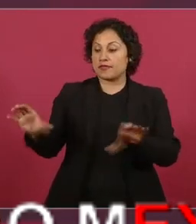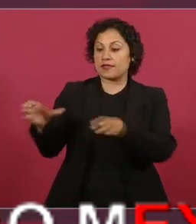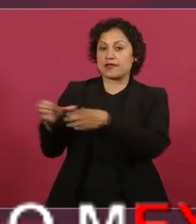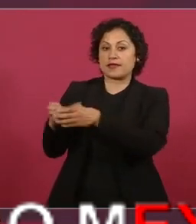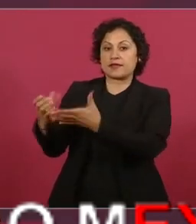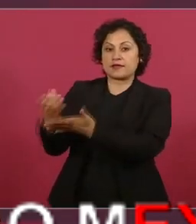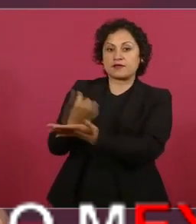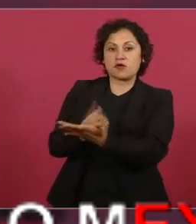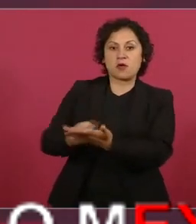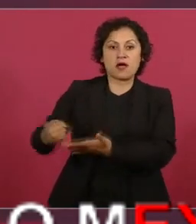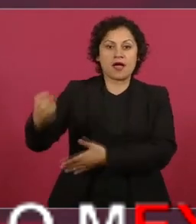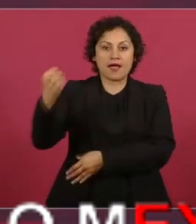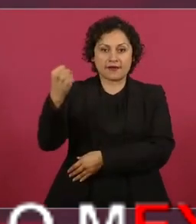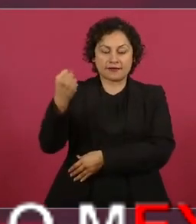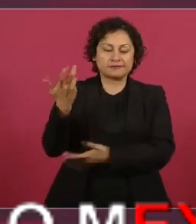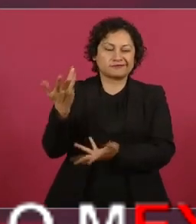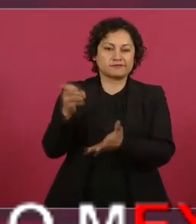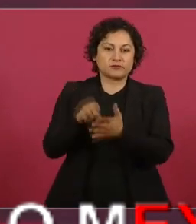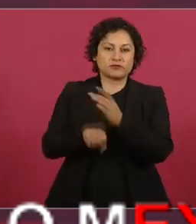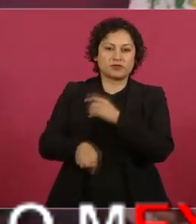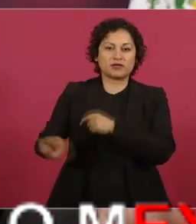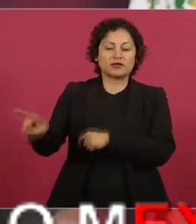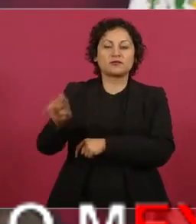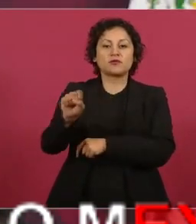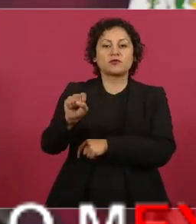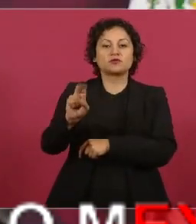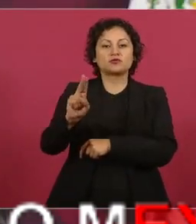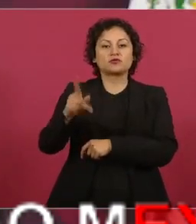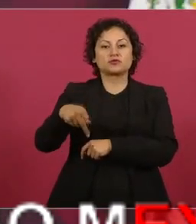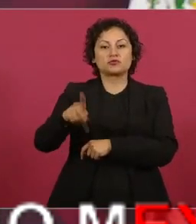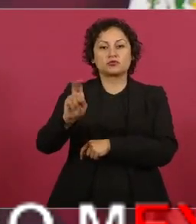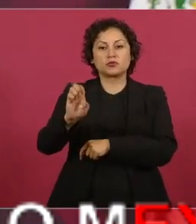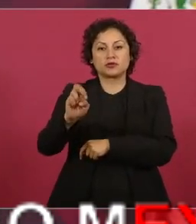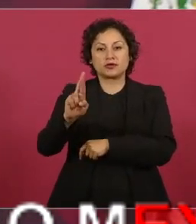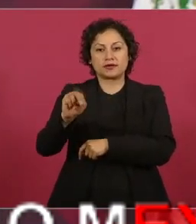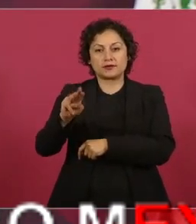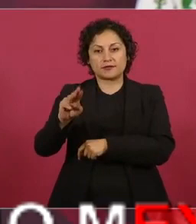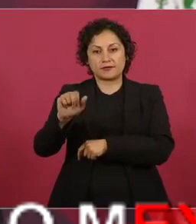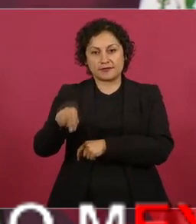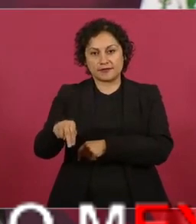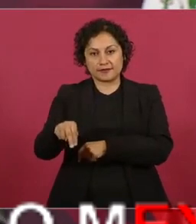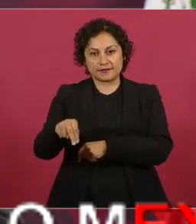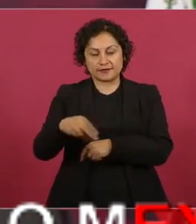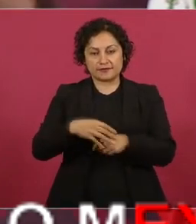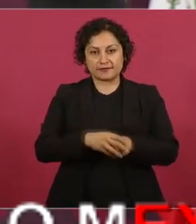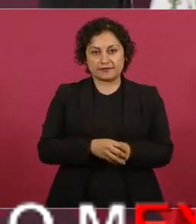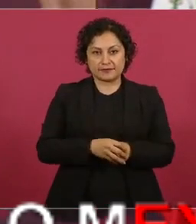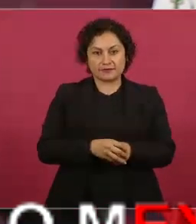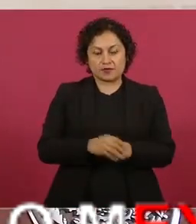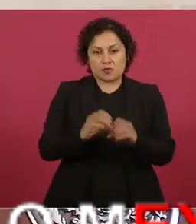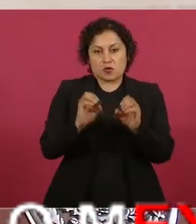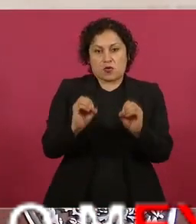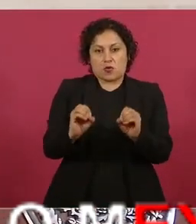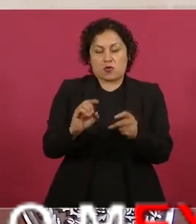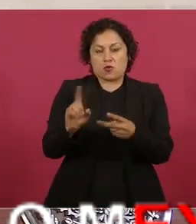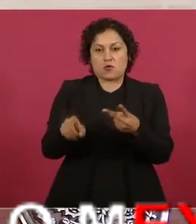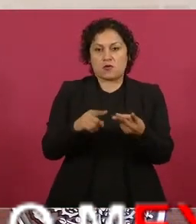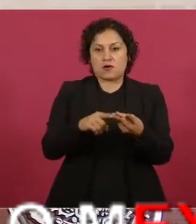o a Krause o